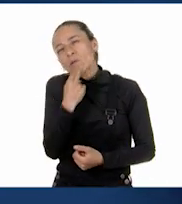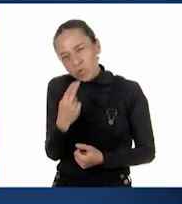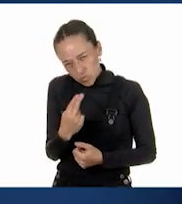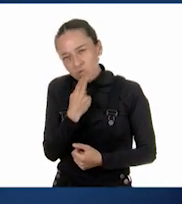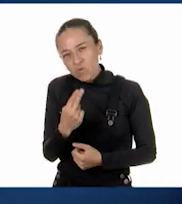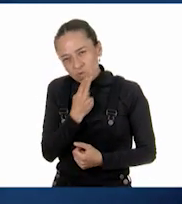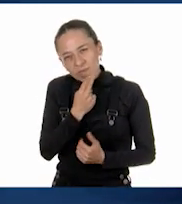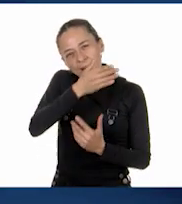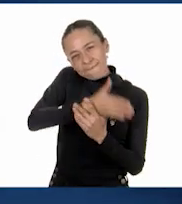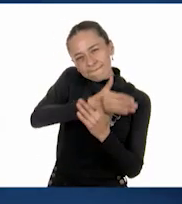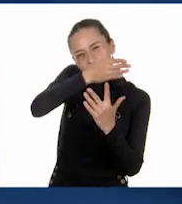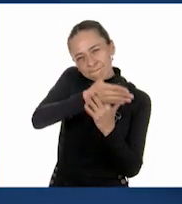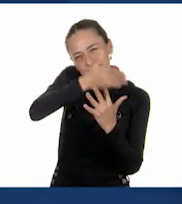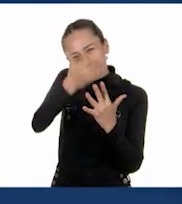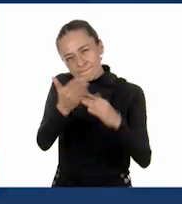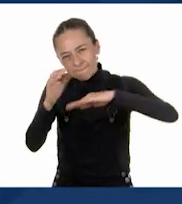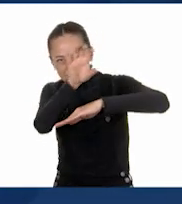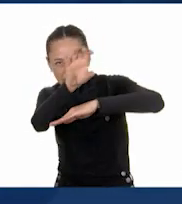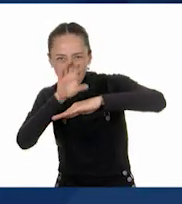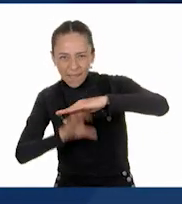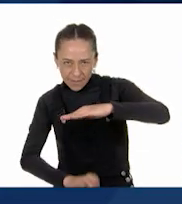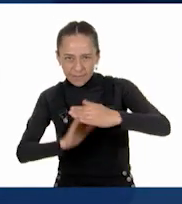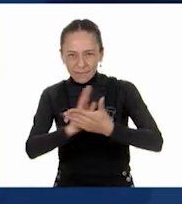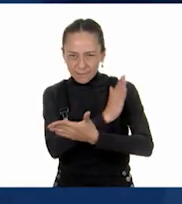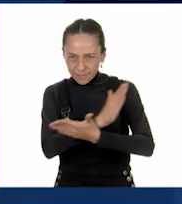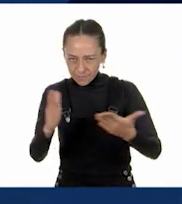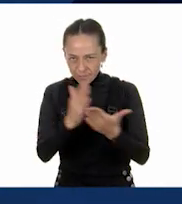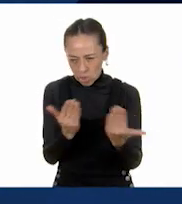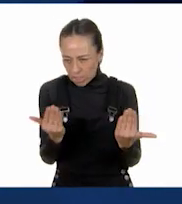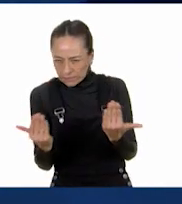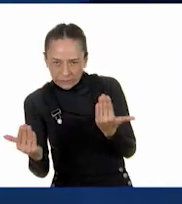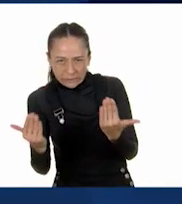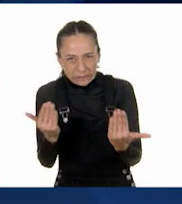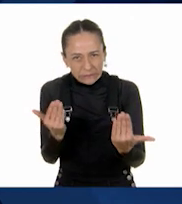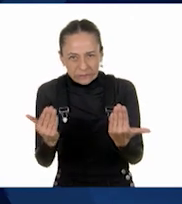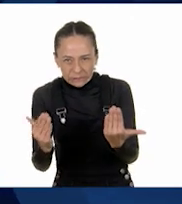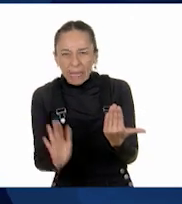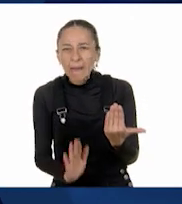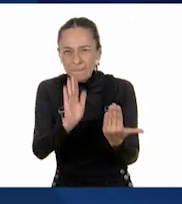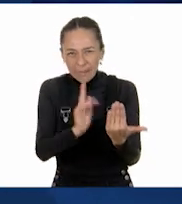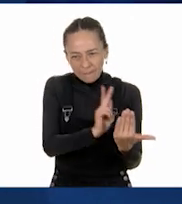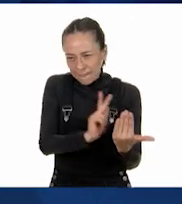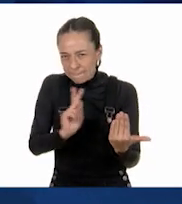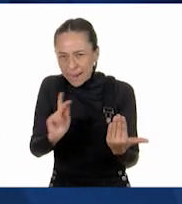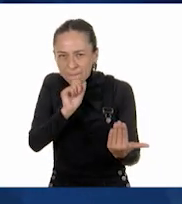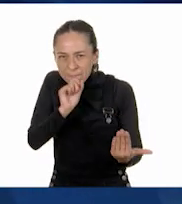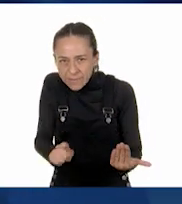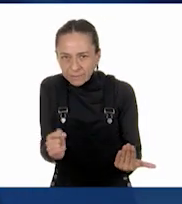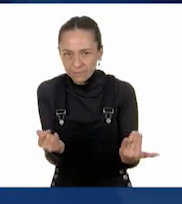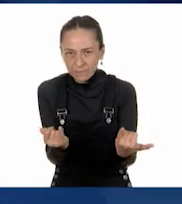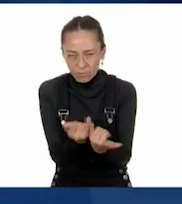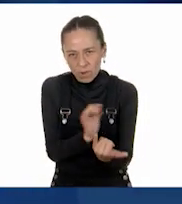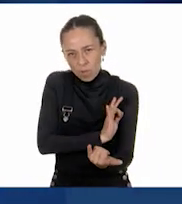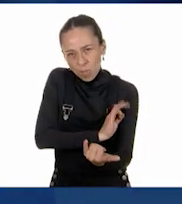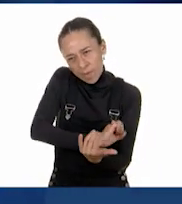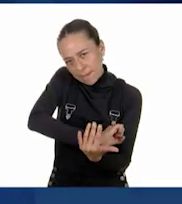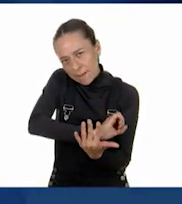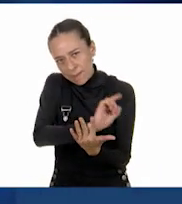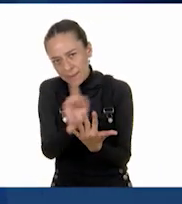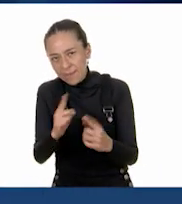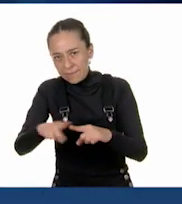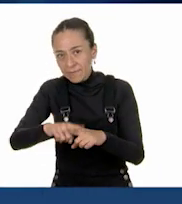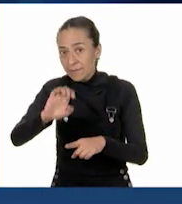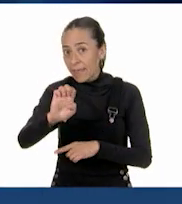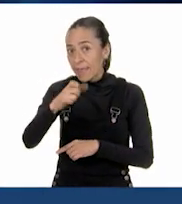quieres explicarnos cómo le harías? Claro que sí. Si vemos estos números, da la impresión